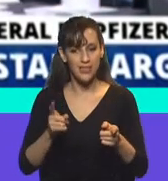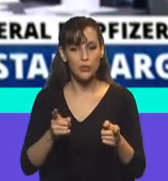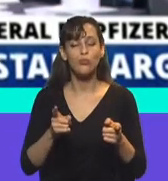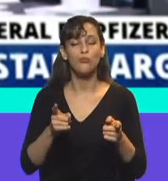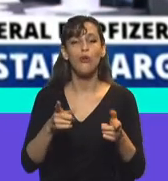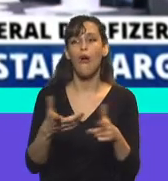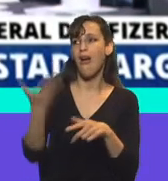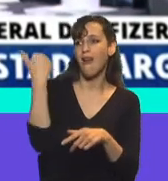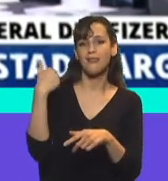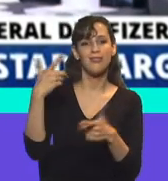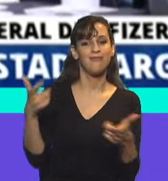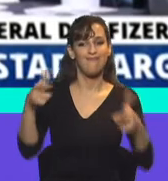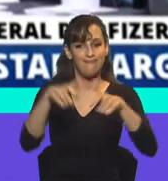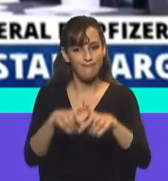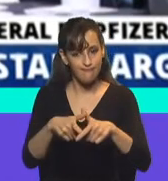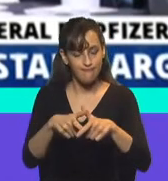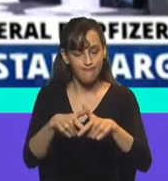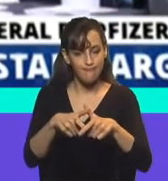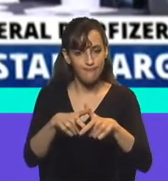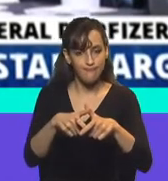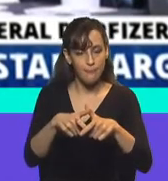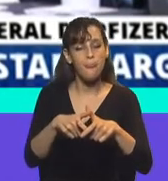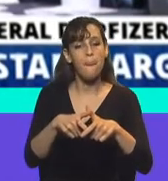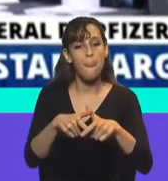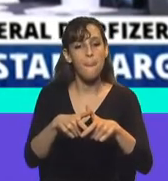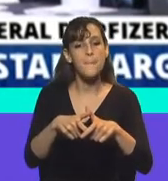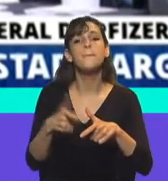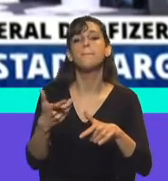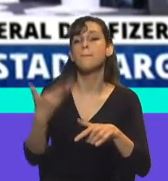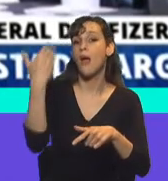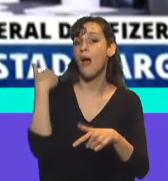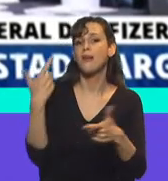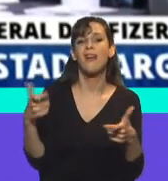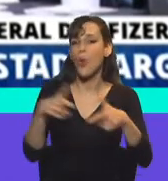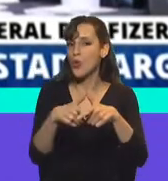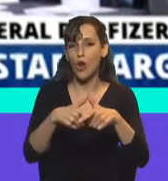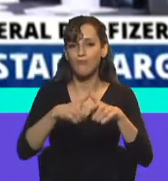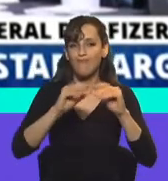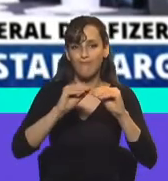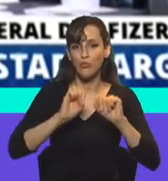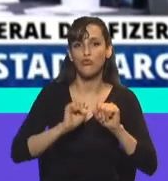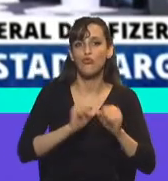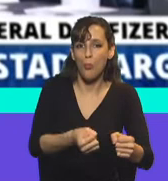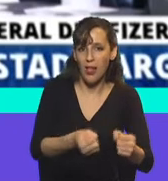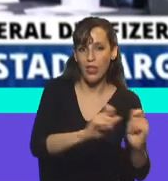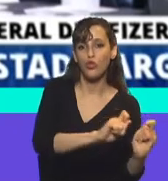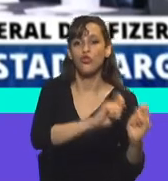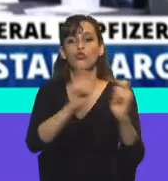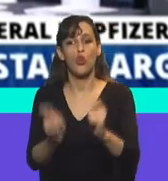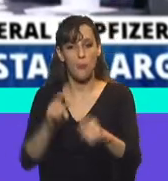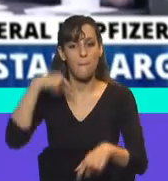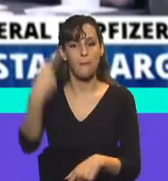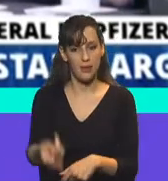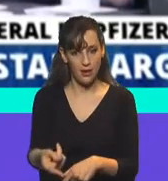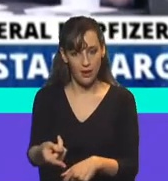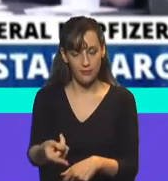reunión anterior, pero que finalmente resolvieron postergar ese encuentro y va a ser en la jornada de mañana.